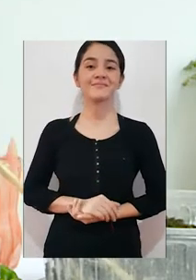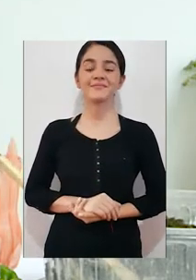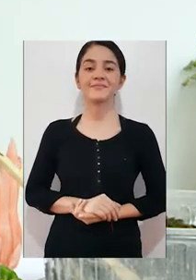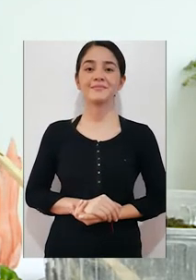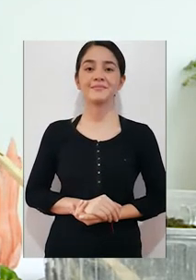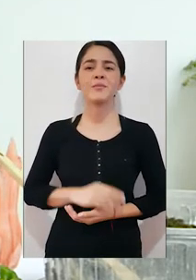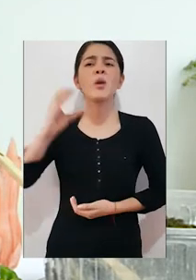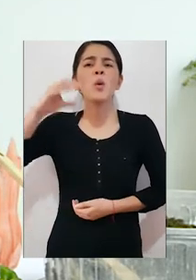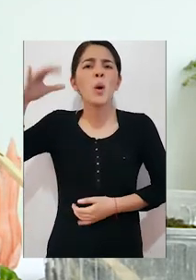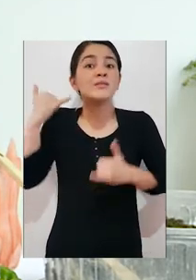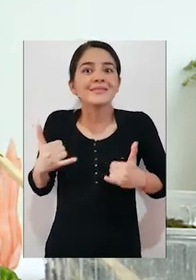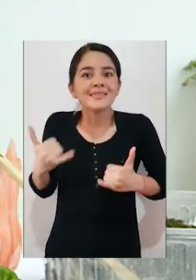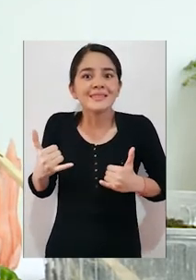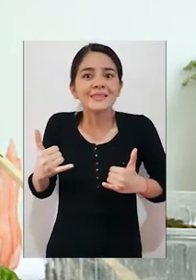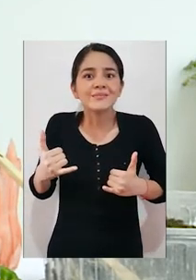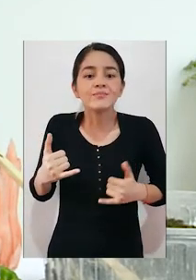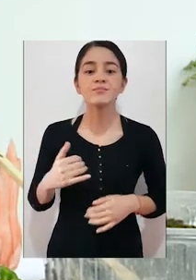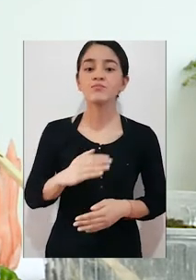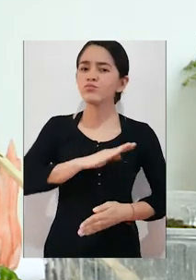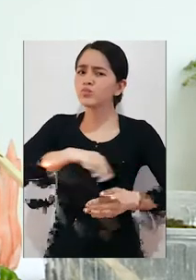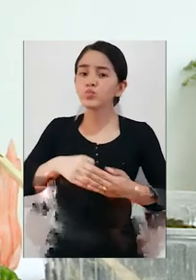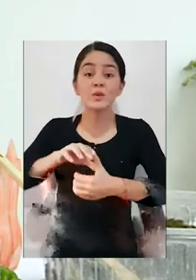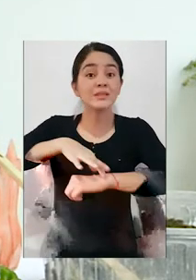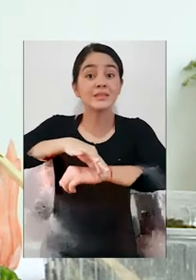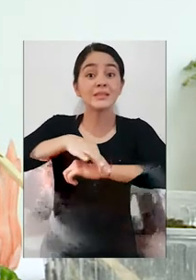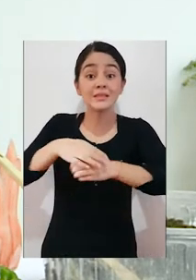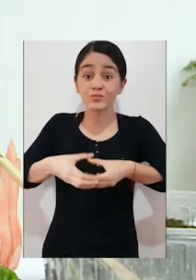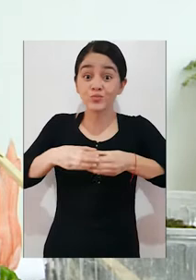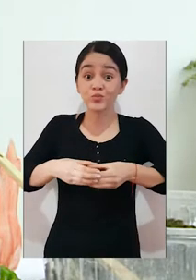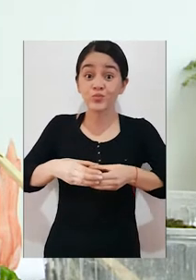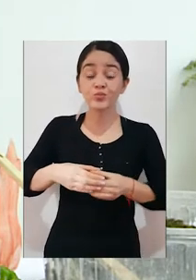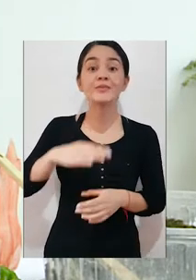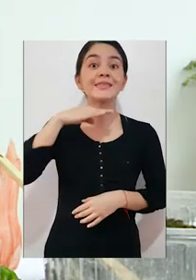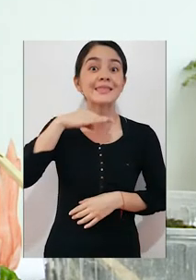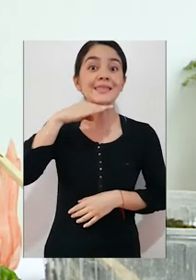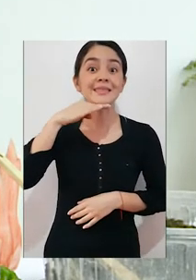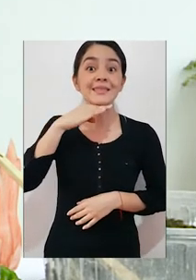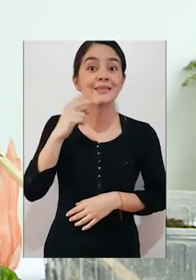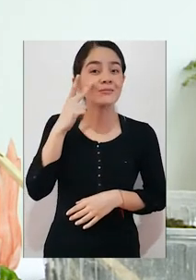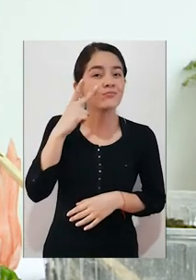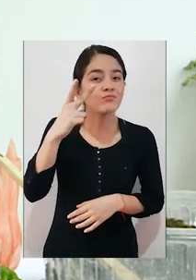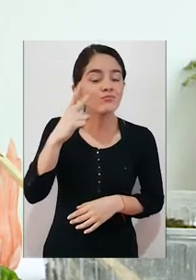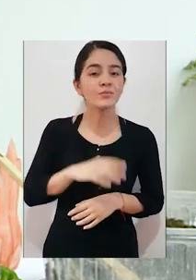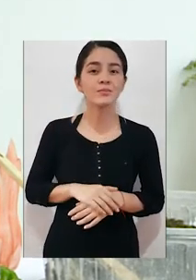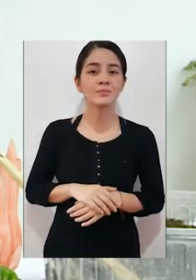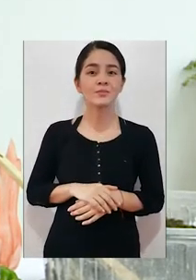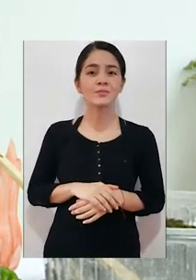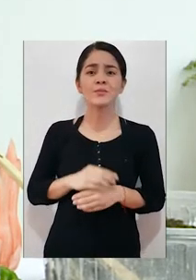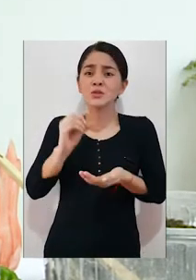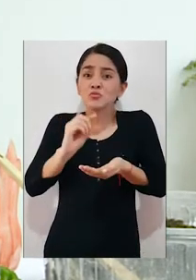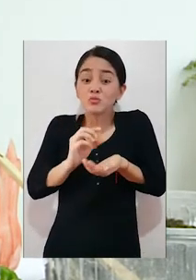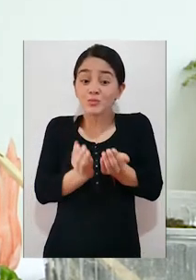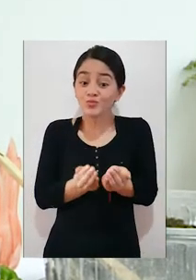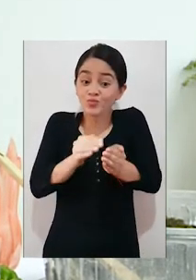Cuando ya nuestro cartón de huevo tenga toda la tierra en los edificios, va a quedar de esta manera. Y si se fijan, se miran como pequeñas